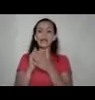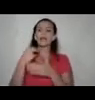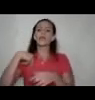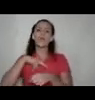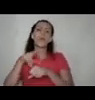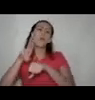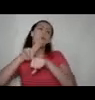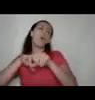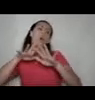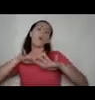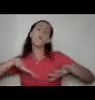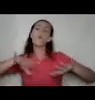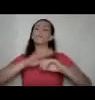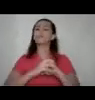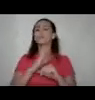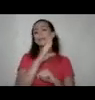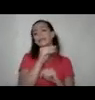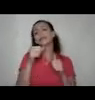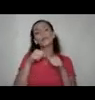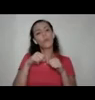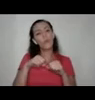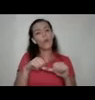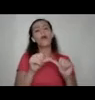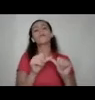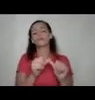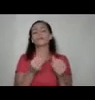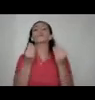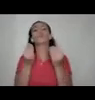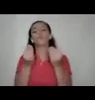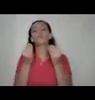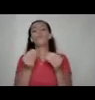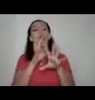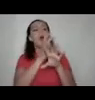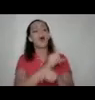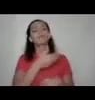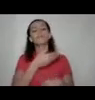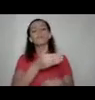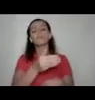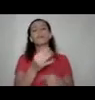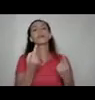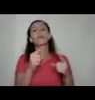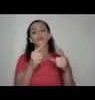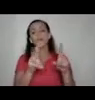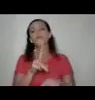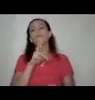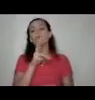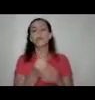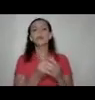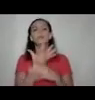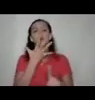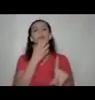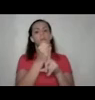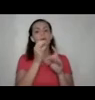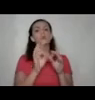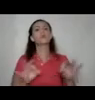comúnmente y que todavía pues son muy muy cotidianas y que ocurren realmente generando impactos importantes